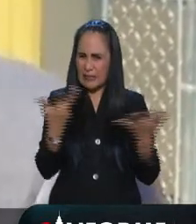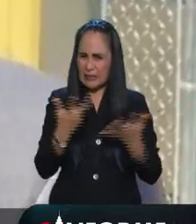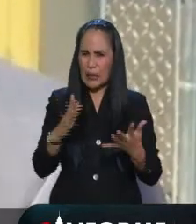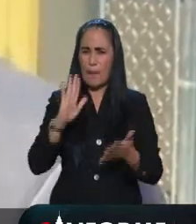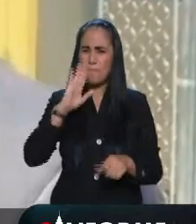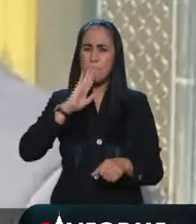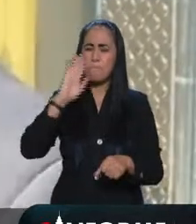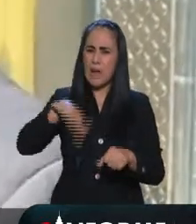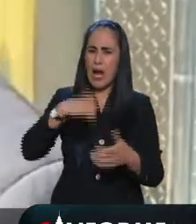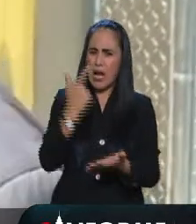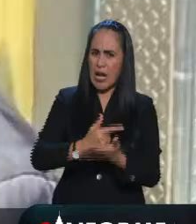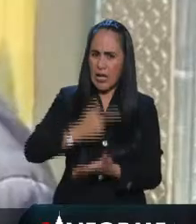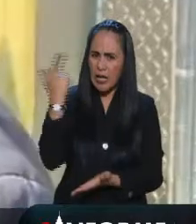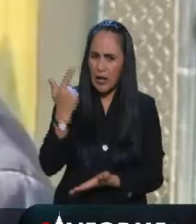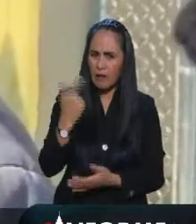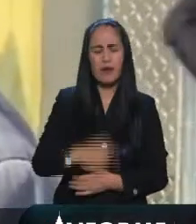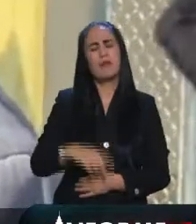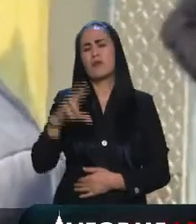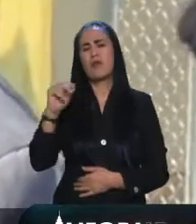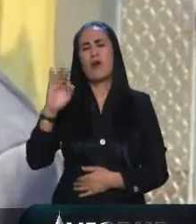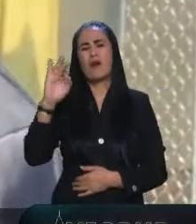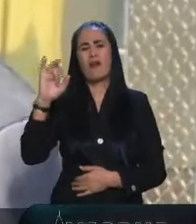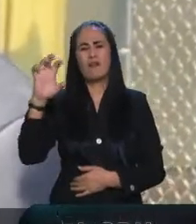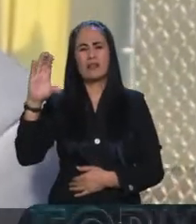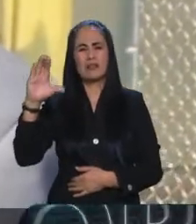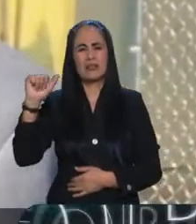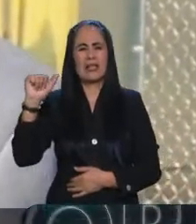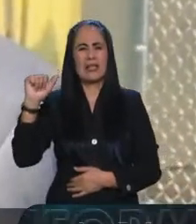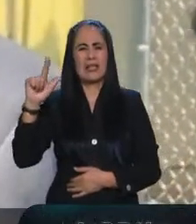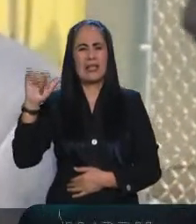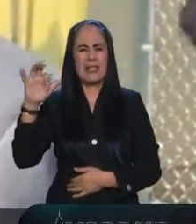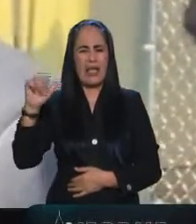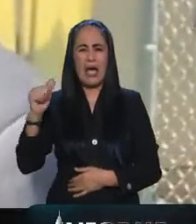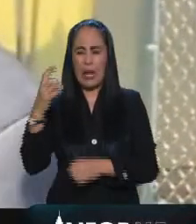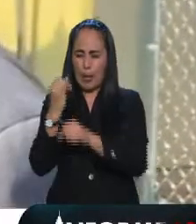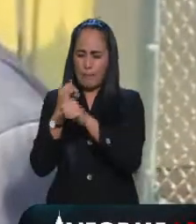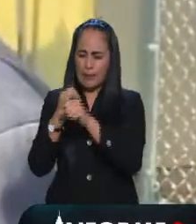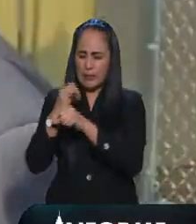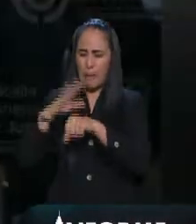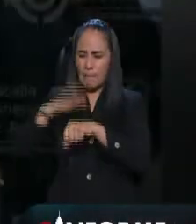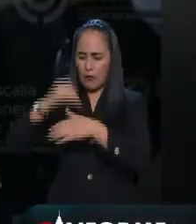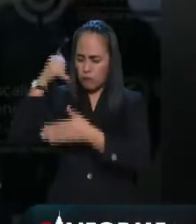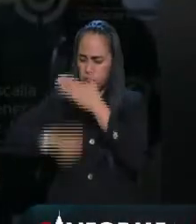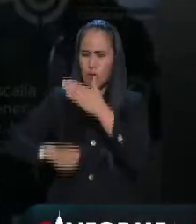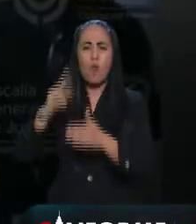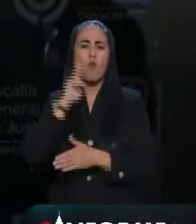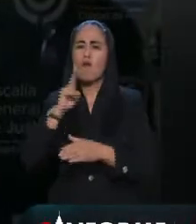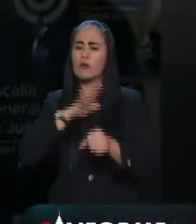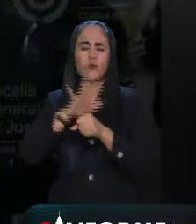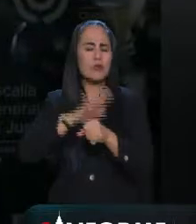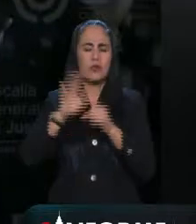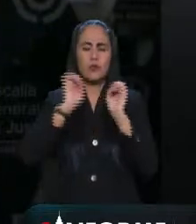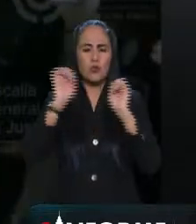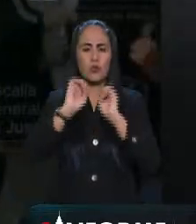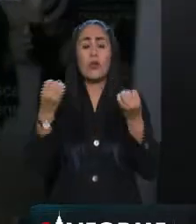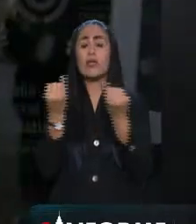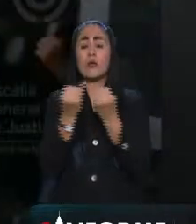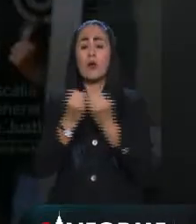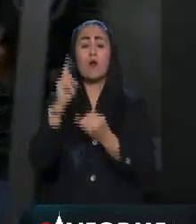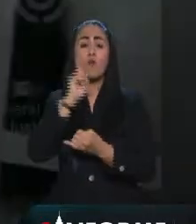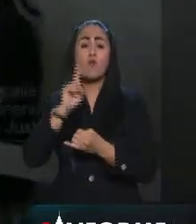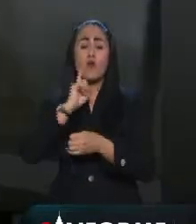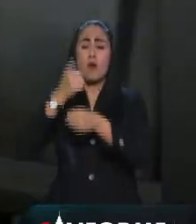de la fiscalía porque no pudo avanzar en su investigación por falta de elementos informó también que las víctimas no se